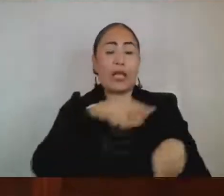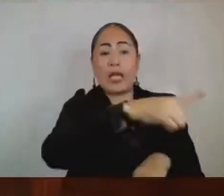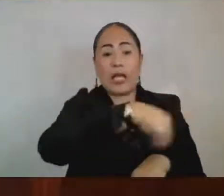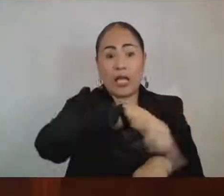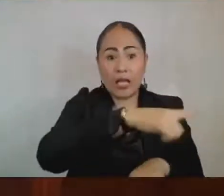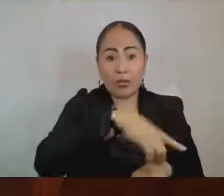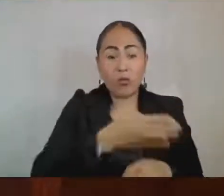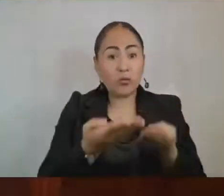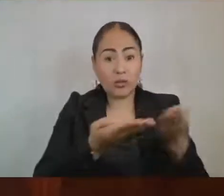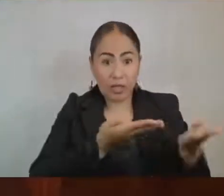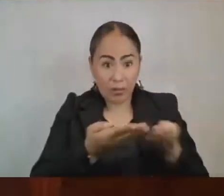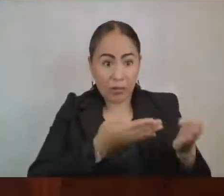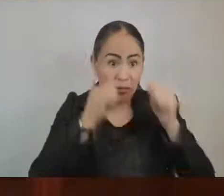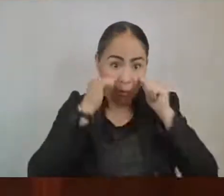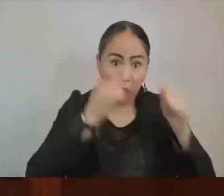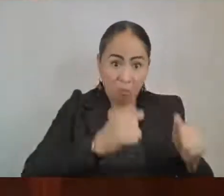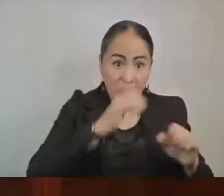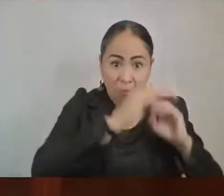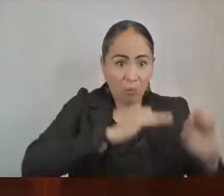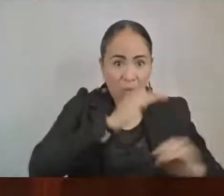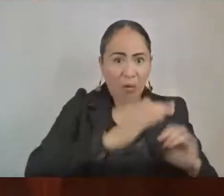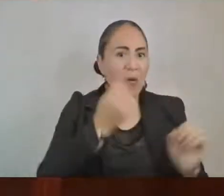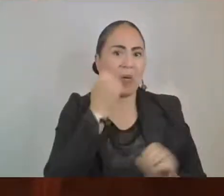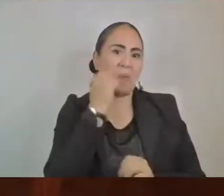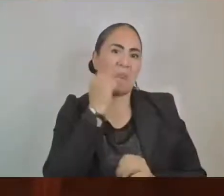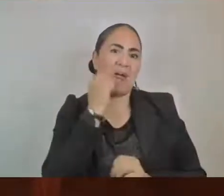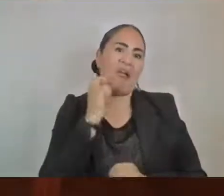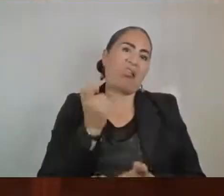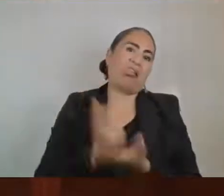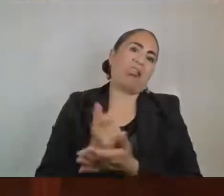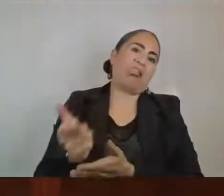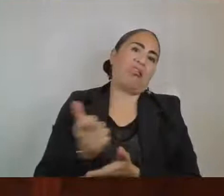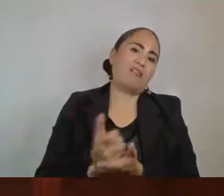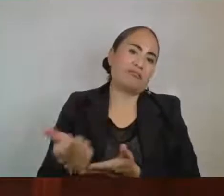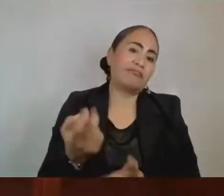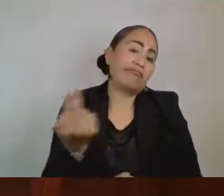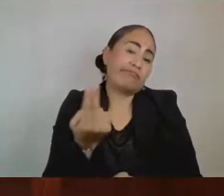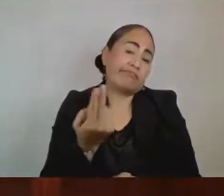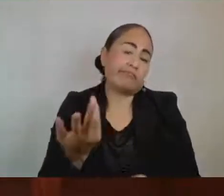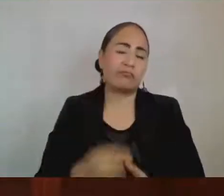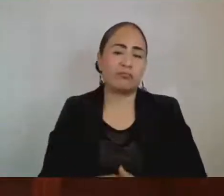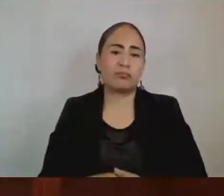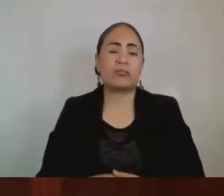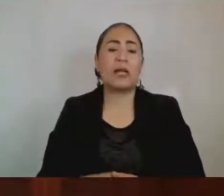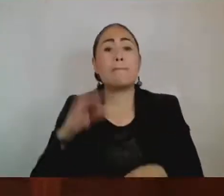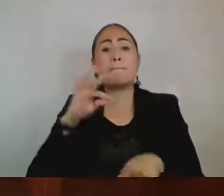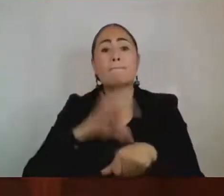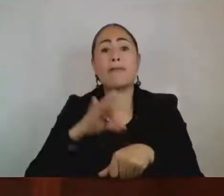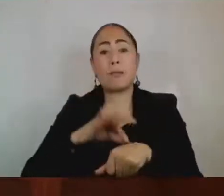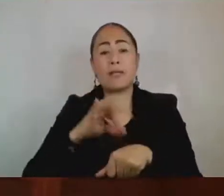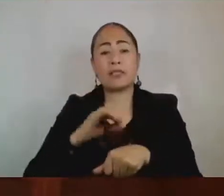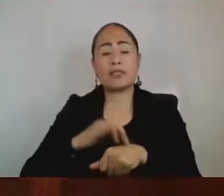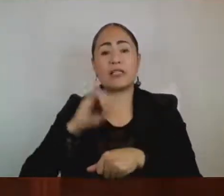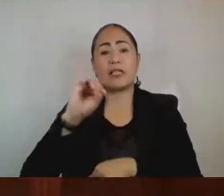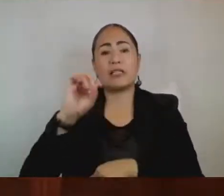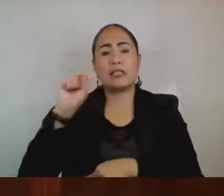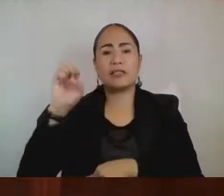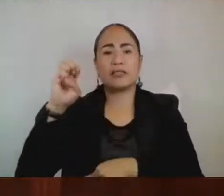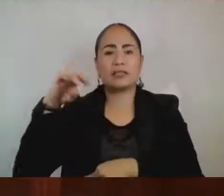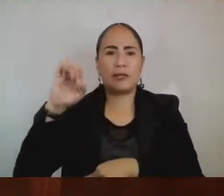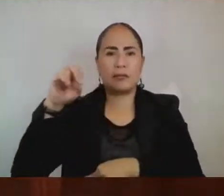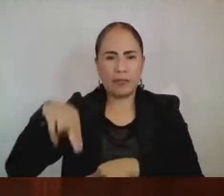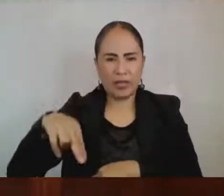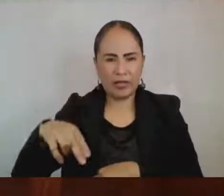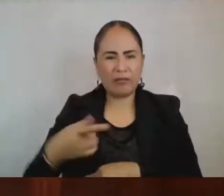siquiera se brinda. Desde hace más de dos meses en las farmacias del ICEMIN no hay dapaglifosina, un medicamento que se